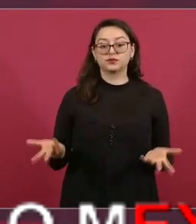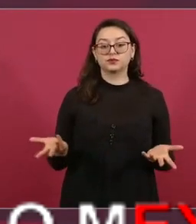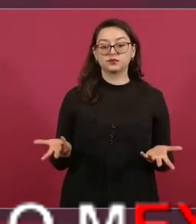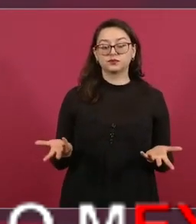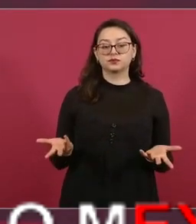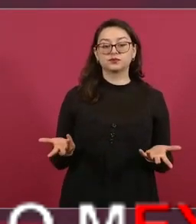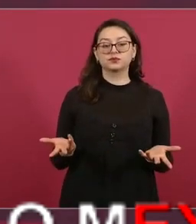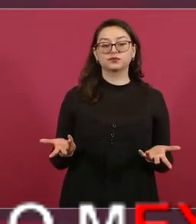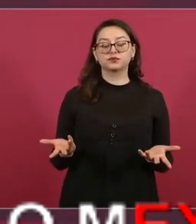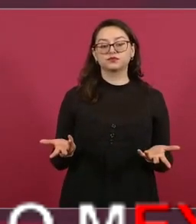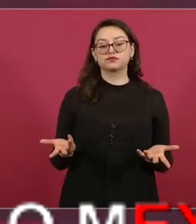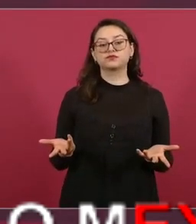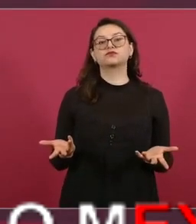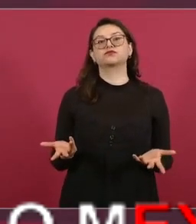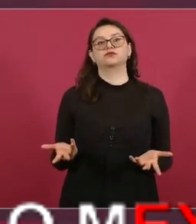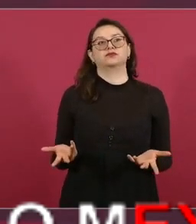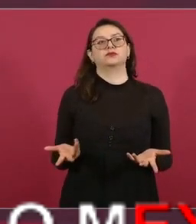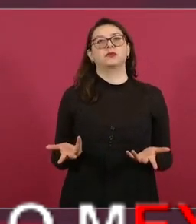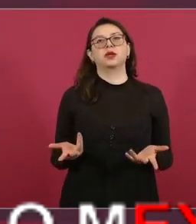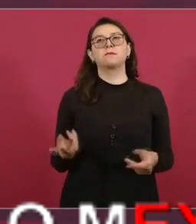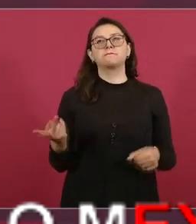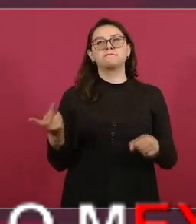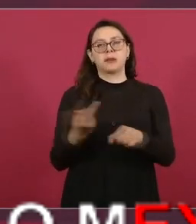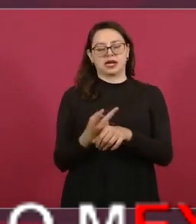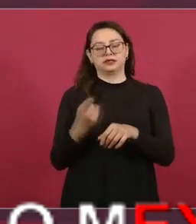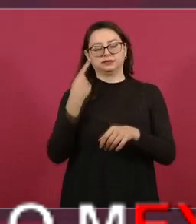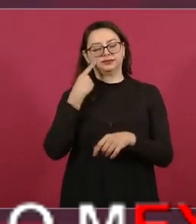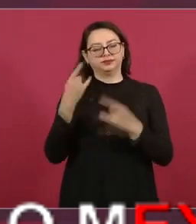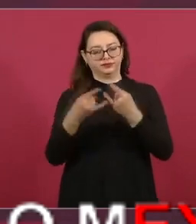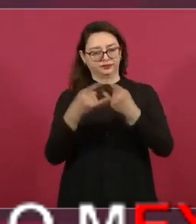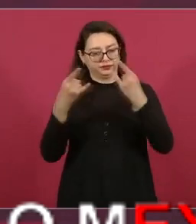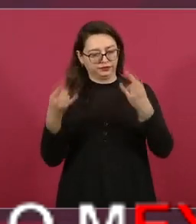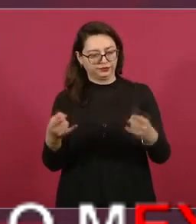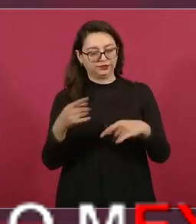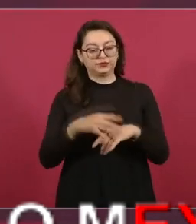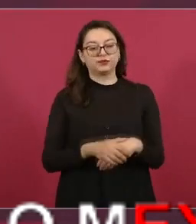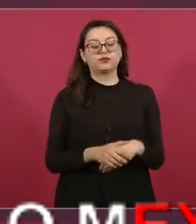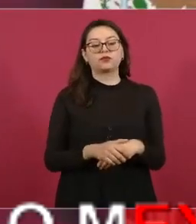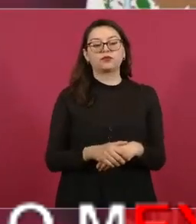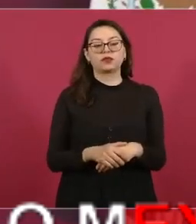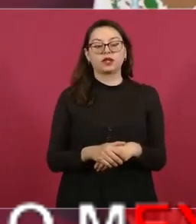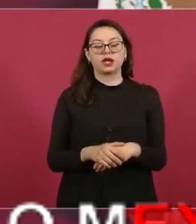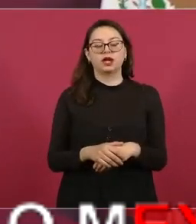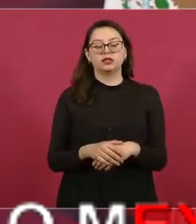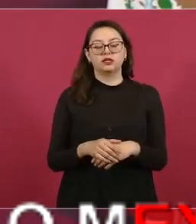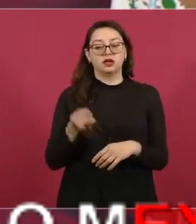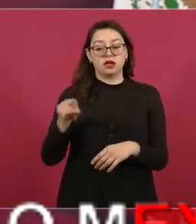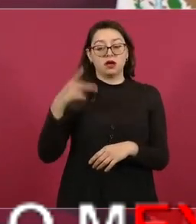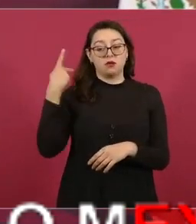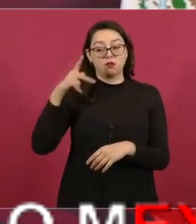ahí hubieron dos contratos en Puebla uno del segundo piso